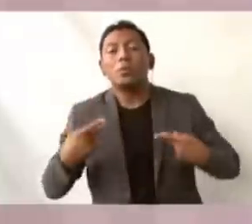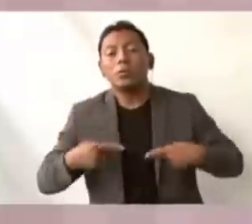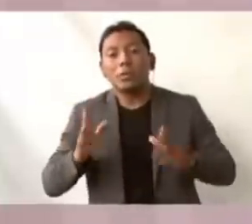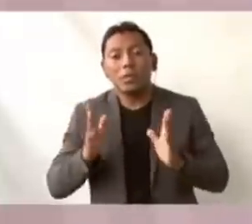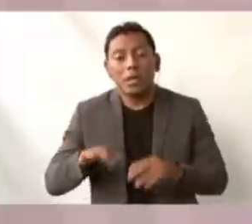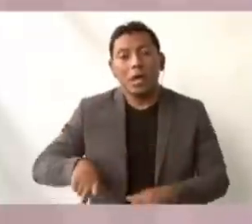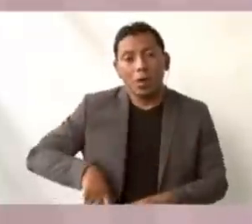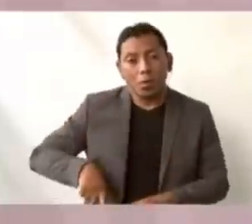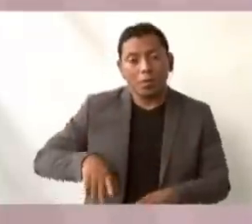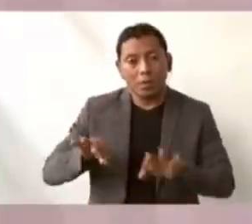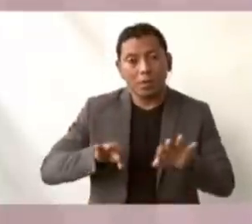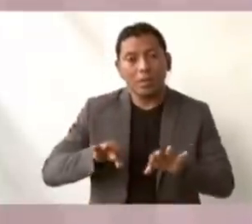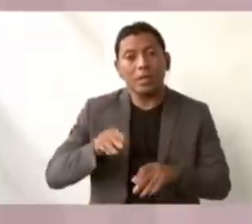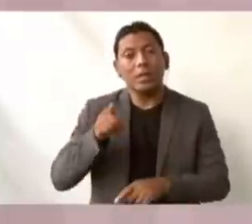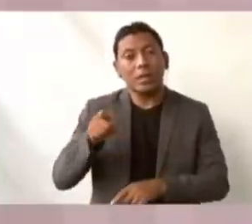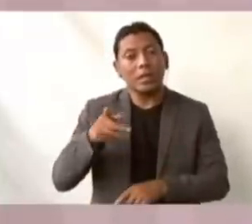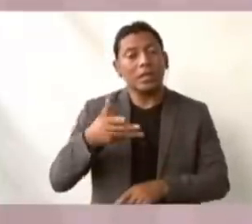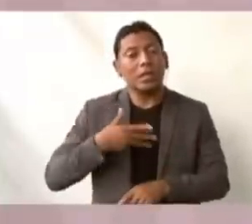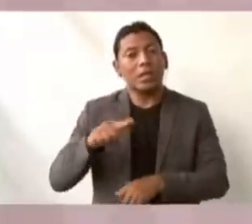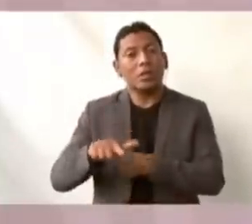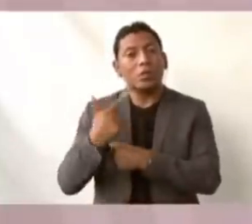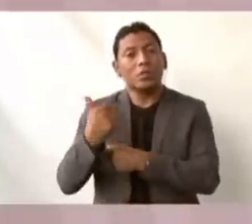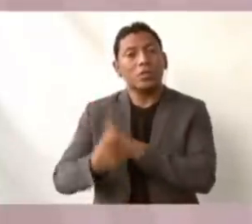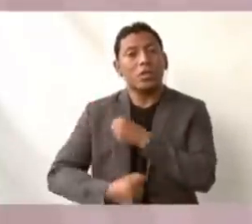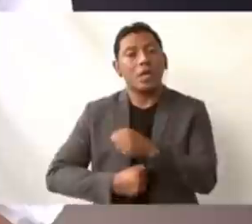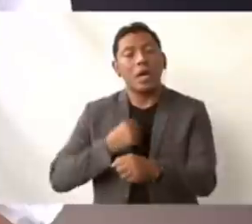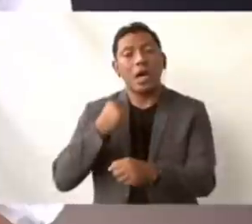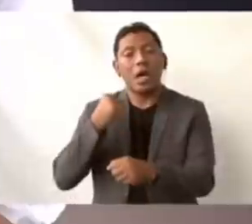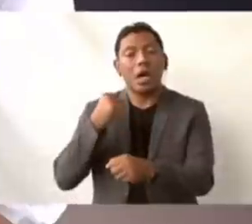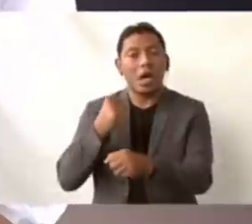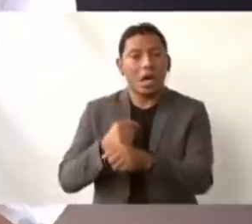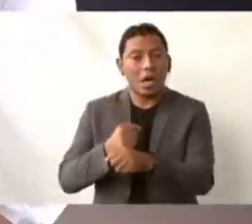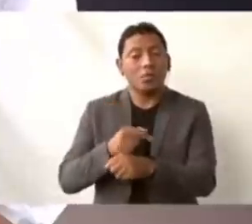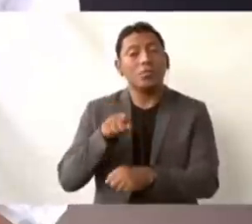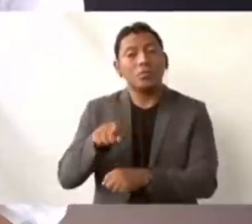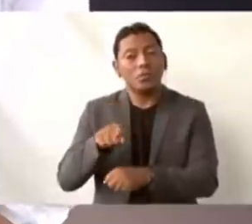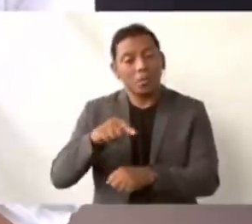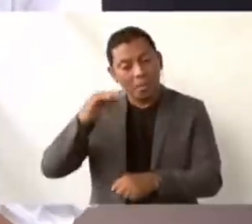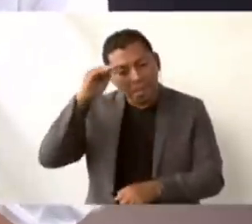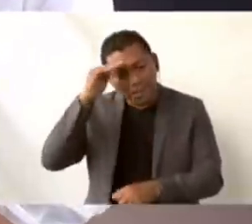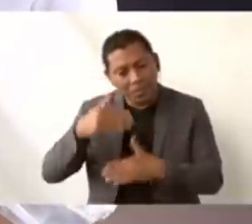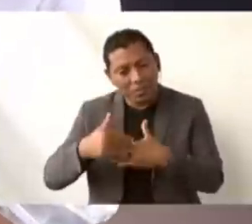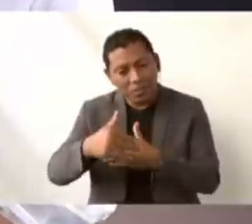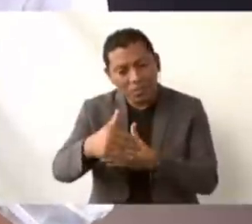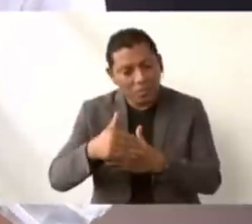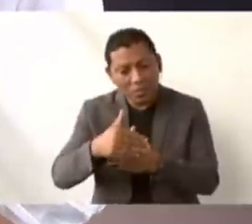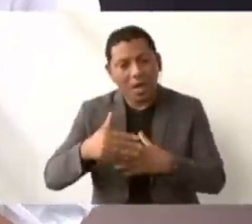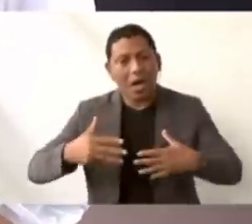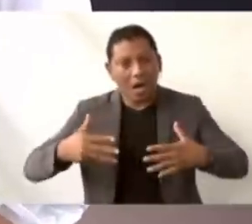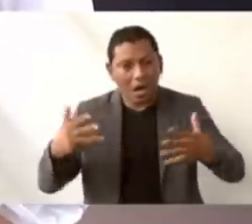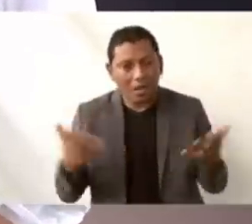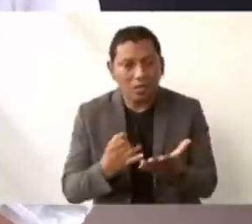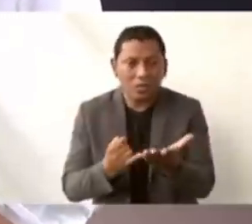tienen 12 años en los cuales tomar decisiones claves y ejecutar